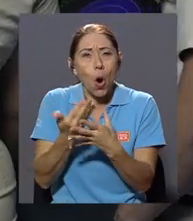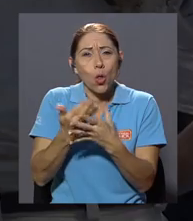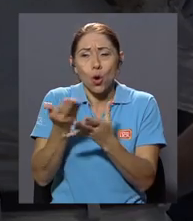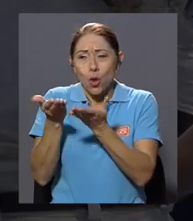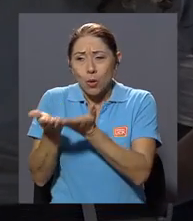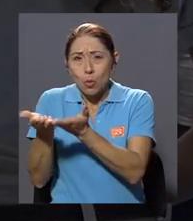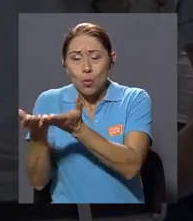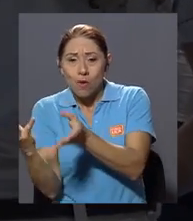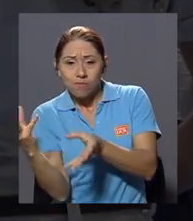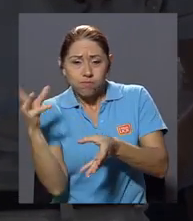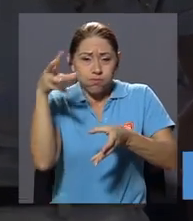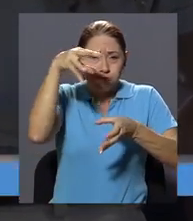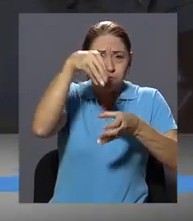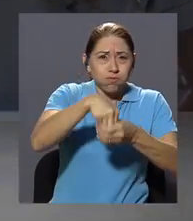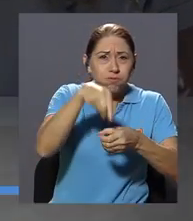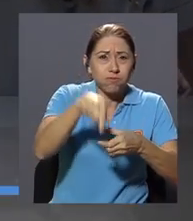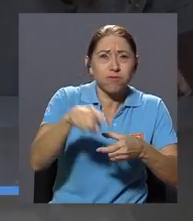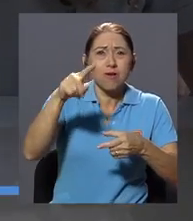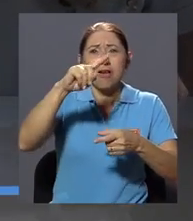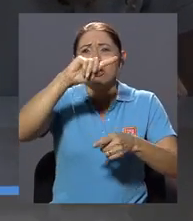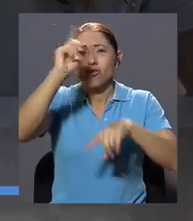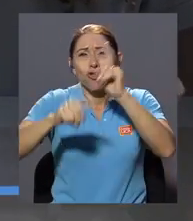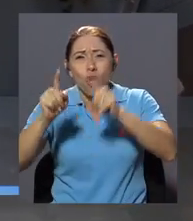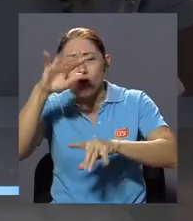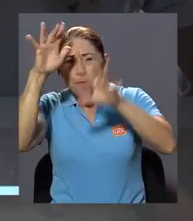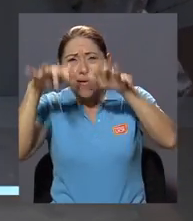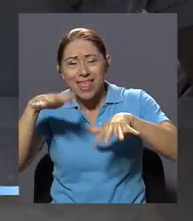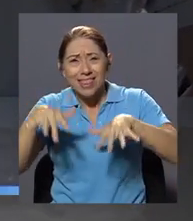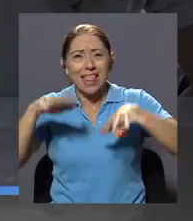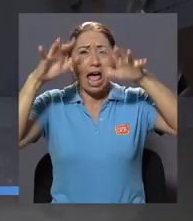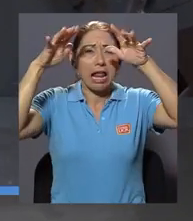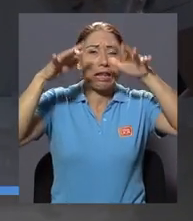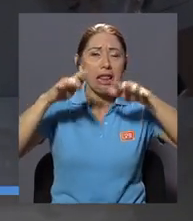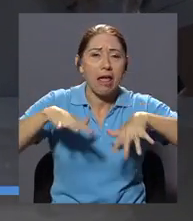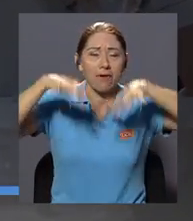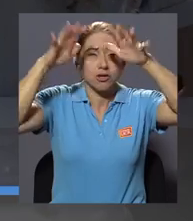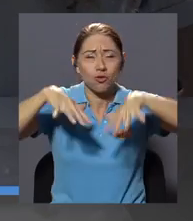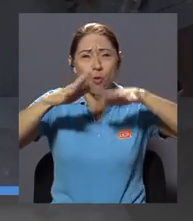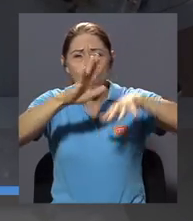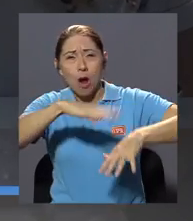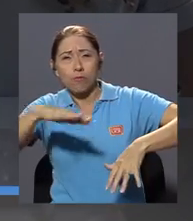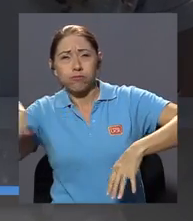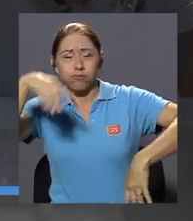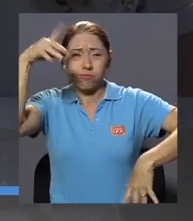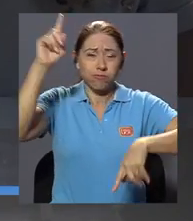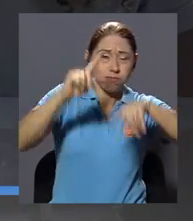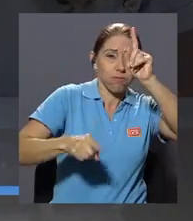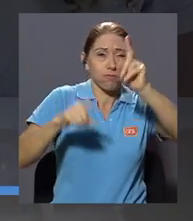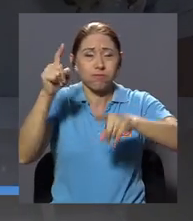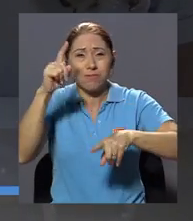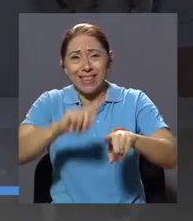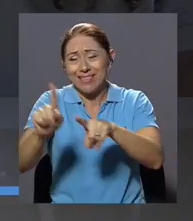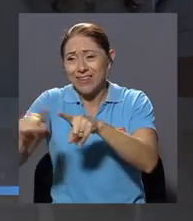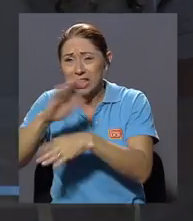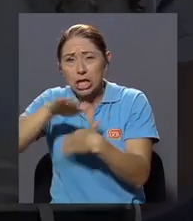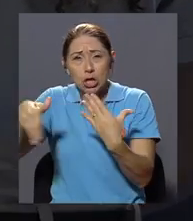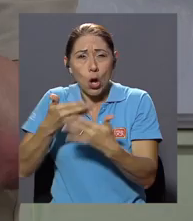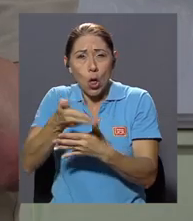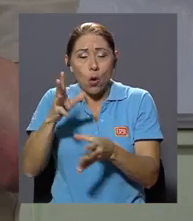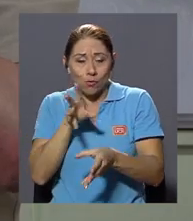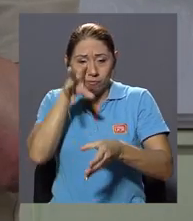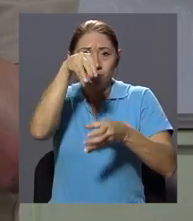como tal, escenarios. Tormenta, nieve, lluvia, relámpagos, centellas, como lo quiera.